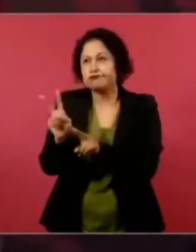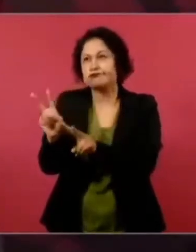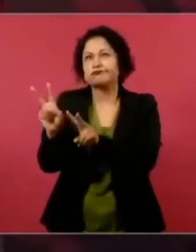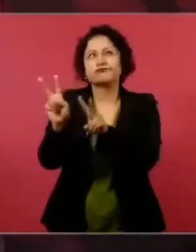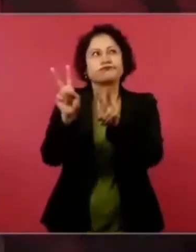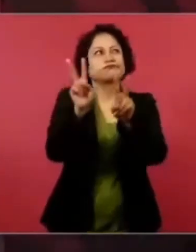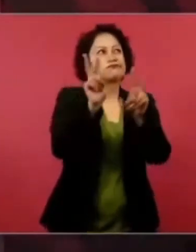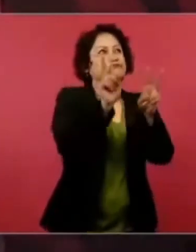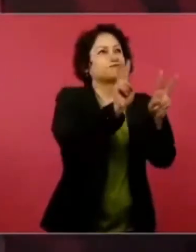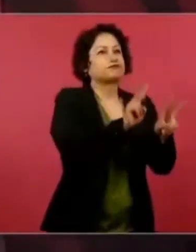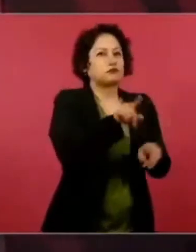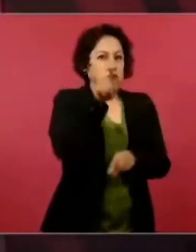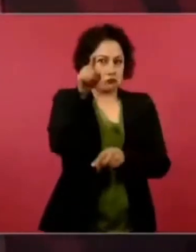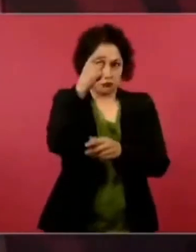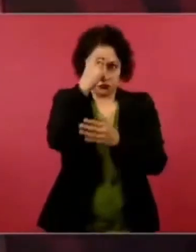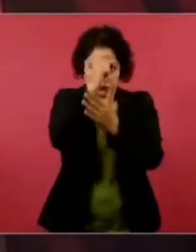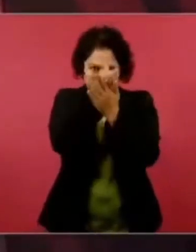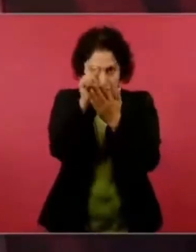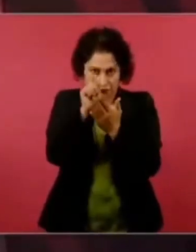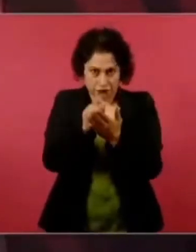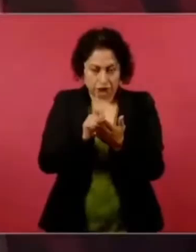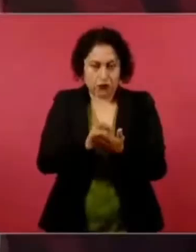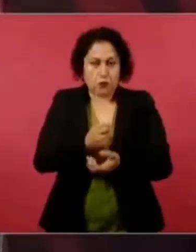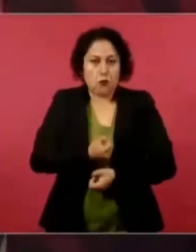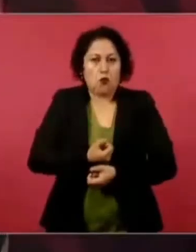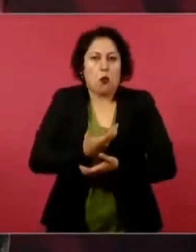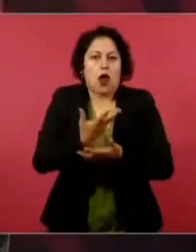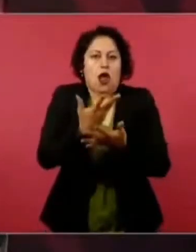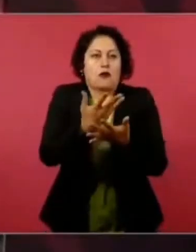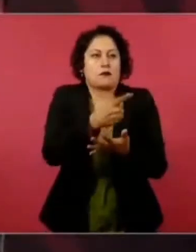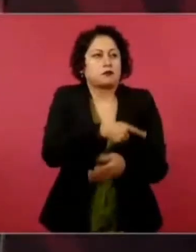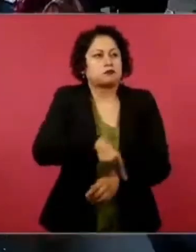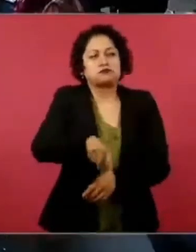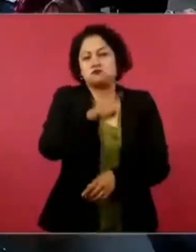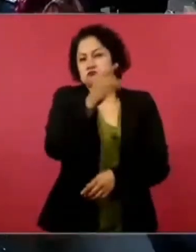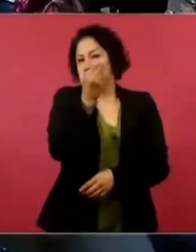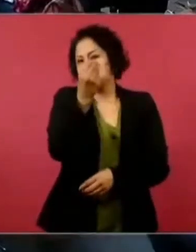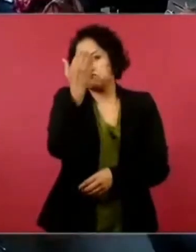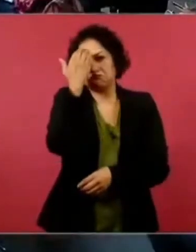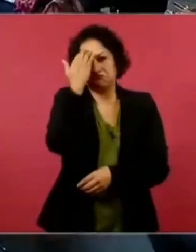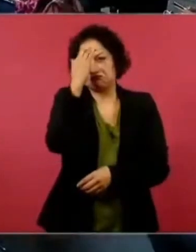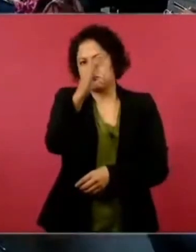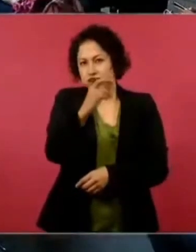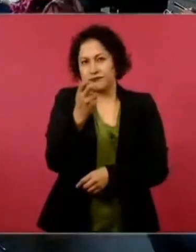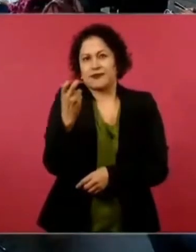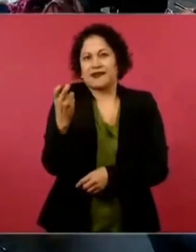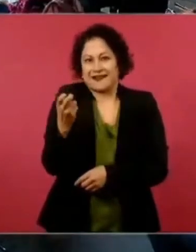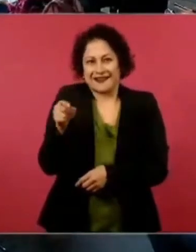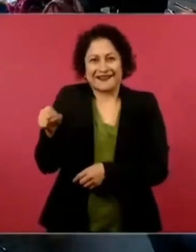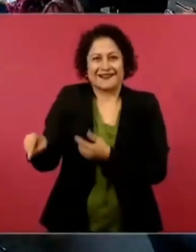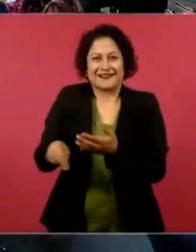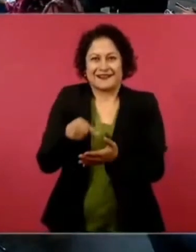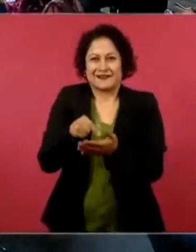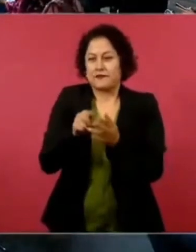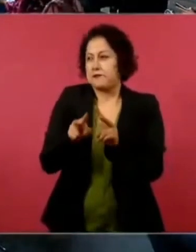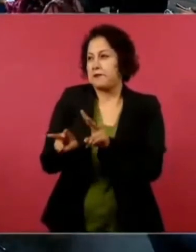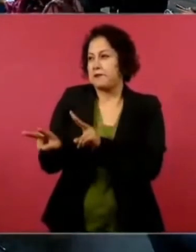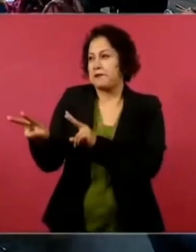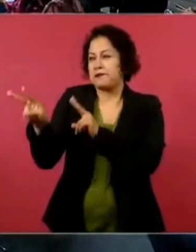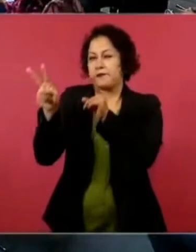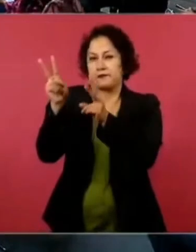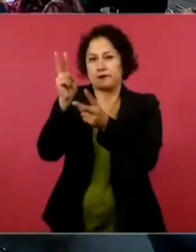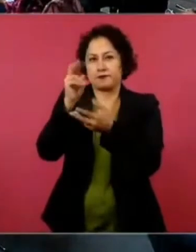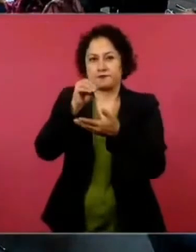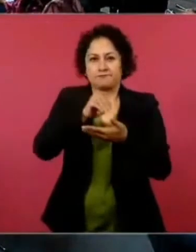no lo conoce, mucha gente. Y ahí viene, en ese ensayo, ese poema, lo